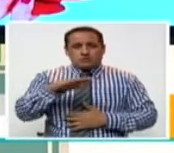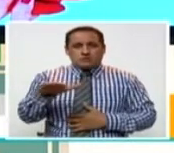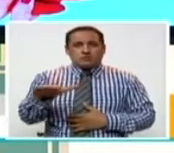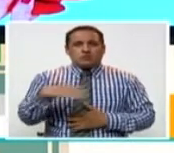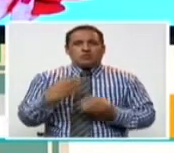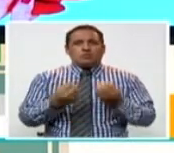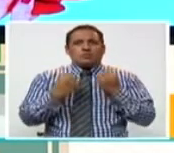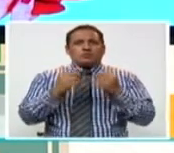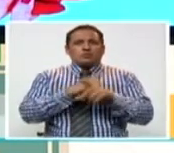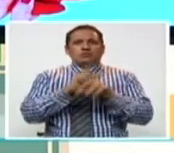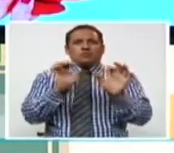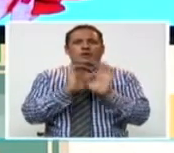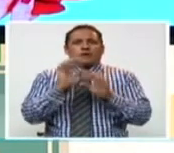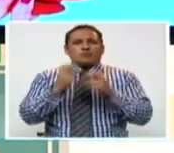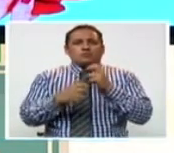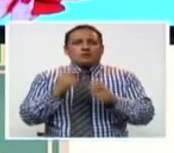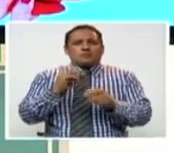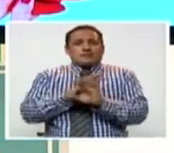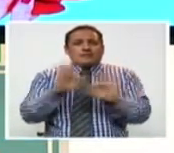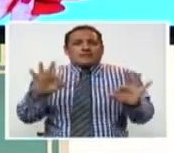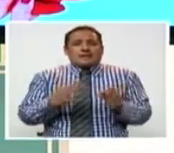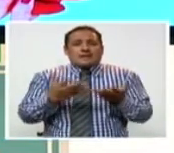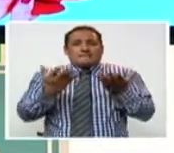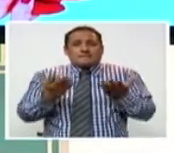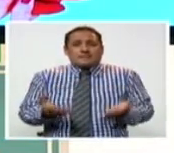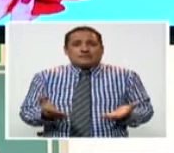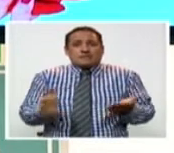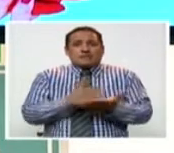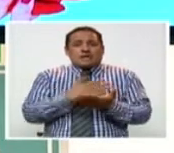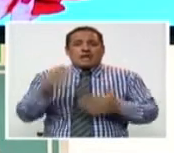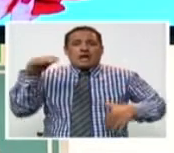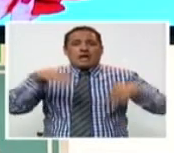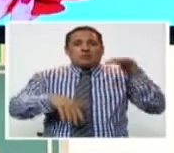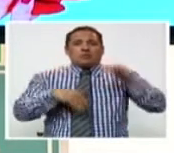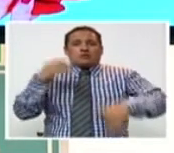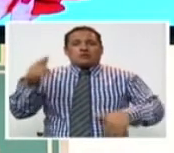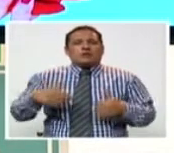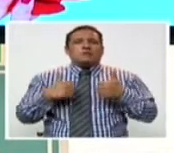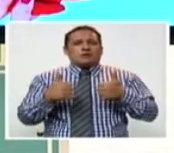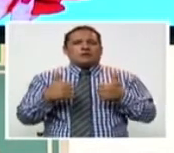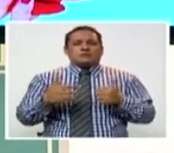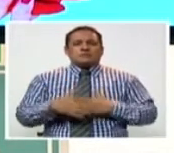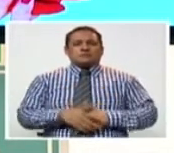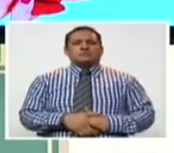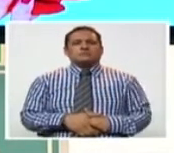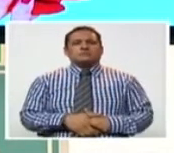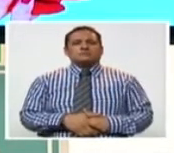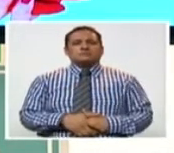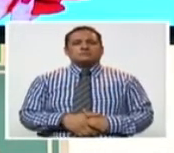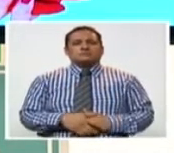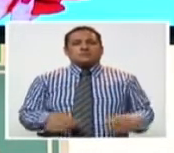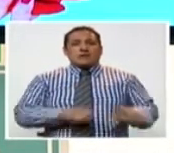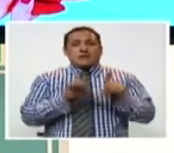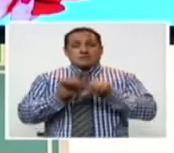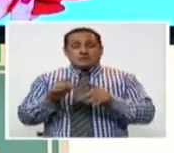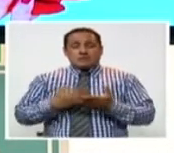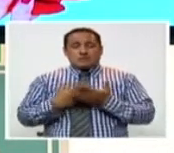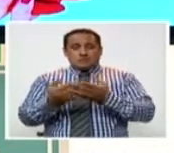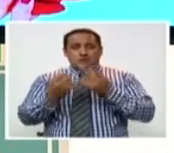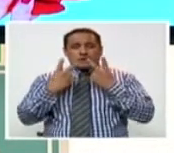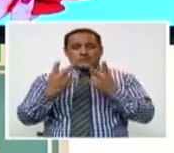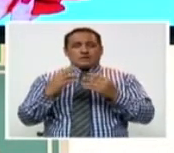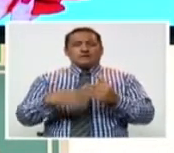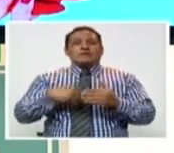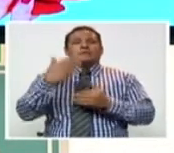para estos niños. Porque no hay el contacto y como hay menos peso en el agua, pues le va bastante mejor. Entonces, bajo ese